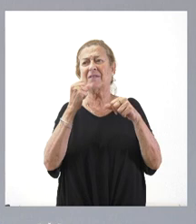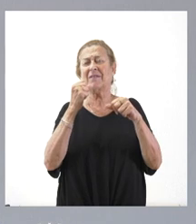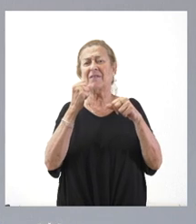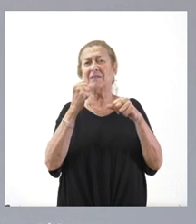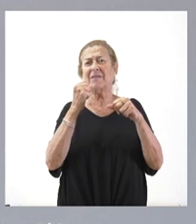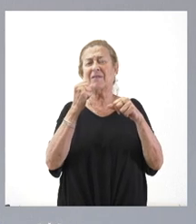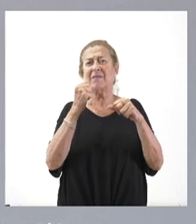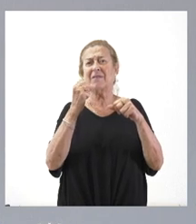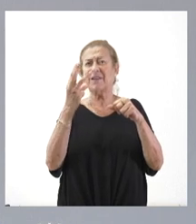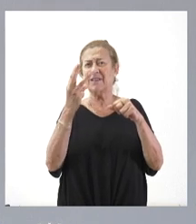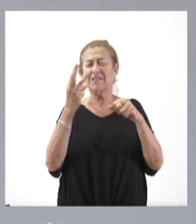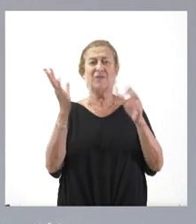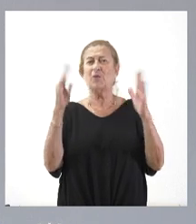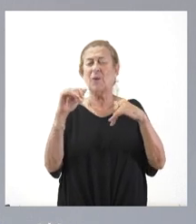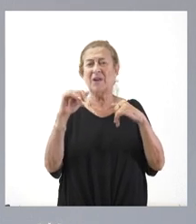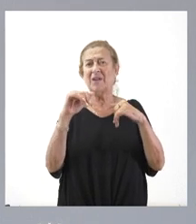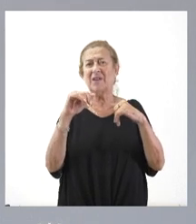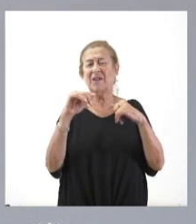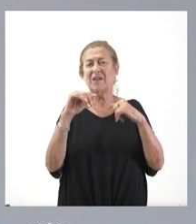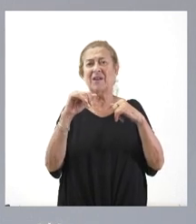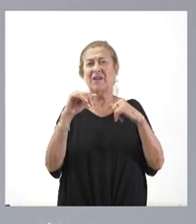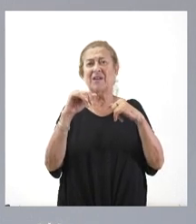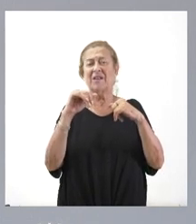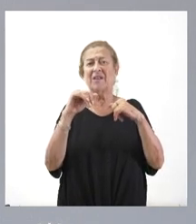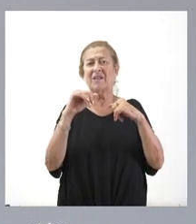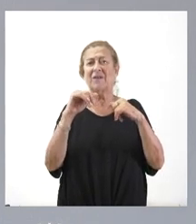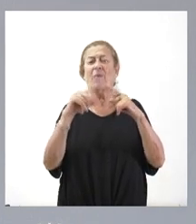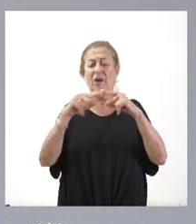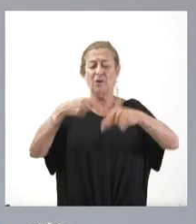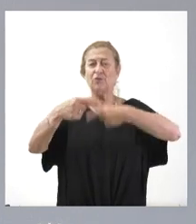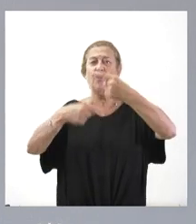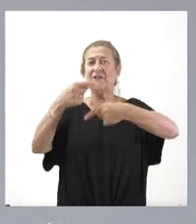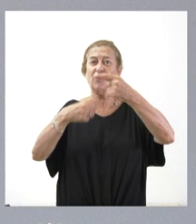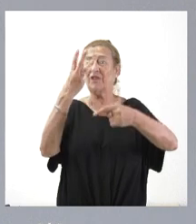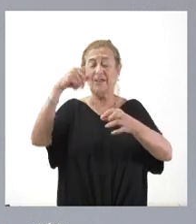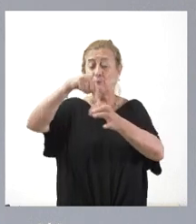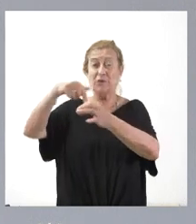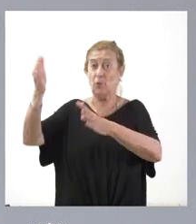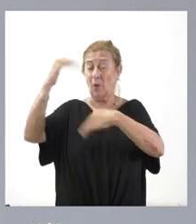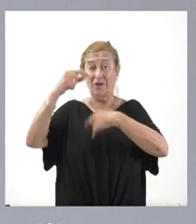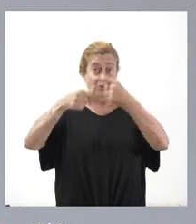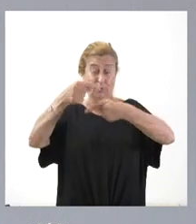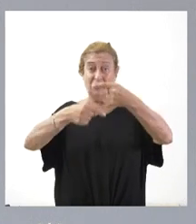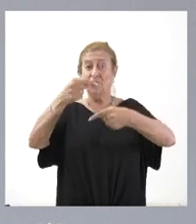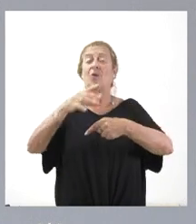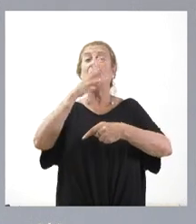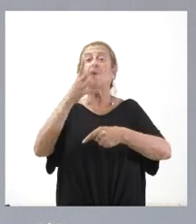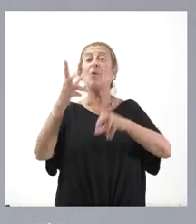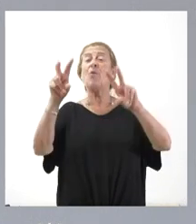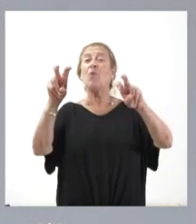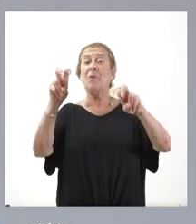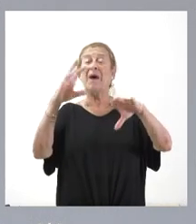Y no tienen sucesión esos tres puestos porque en la nueva